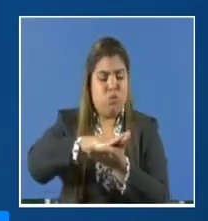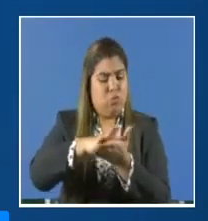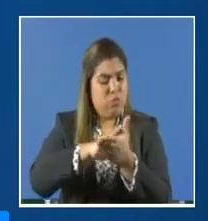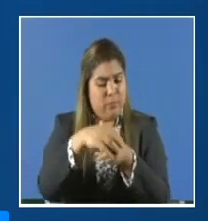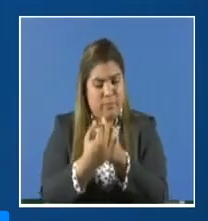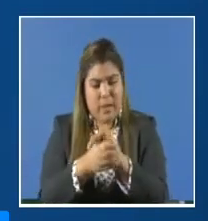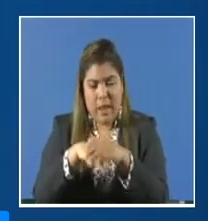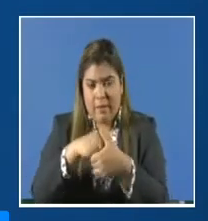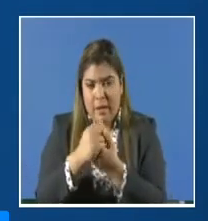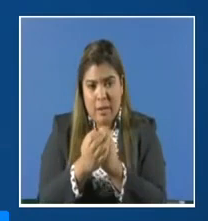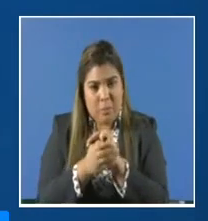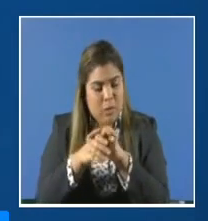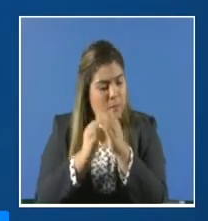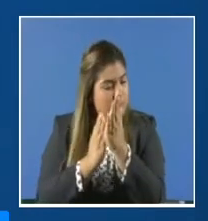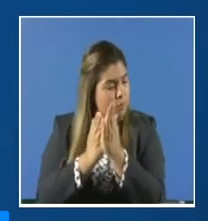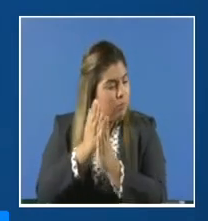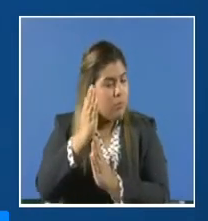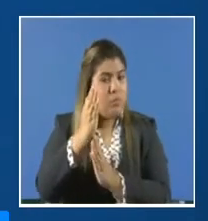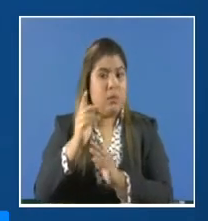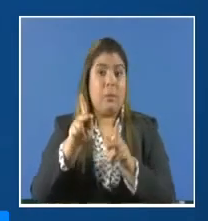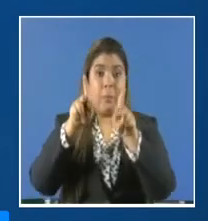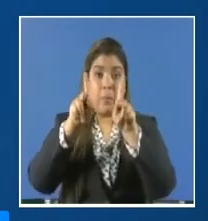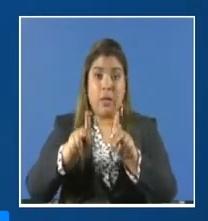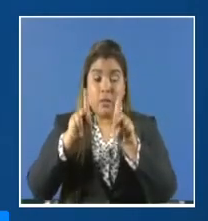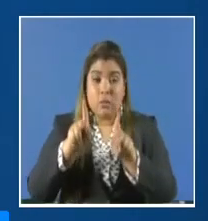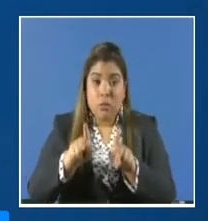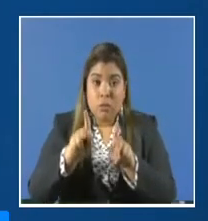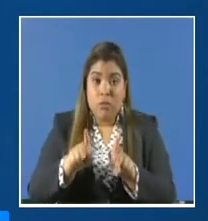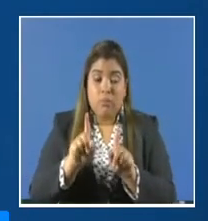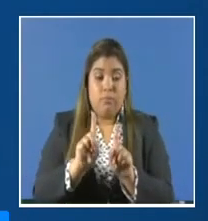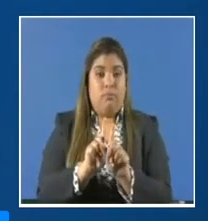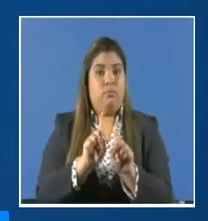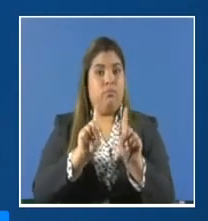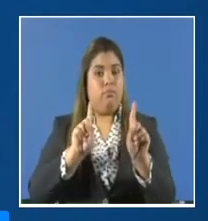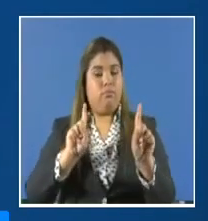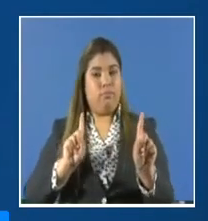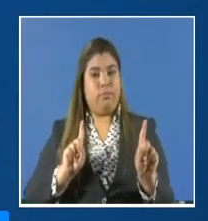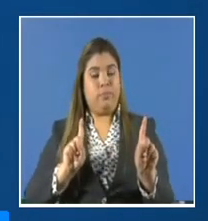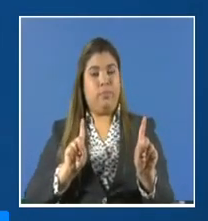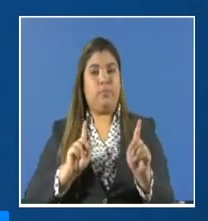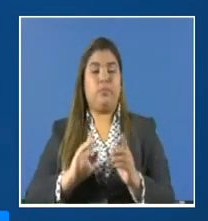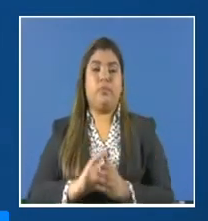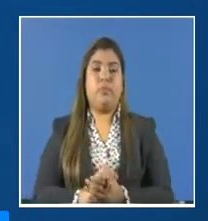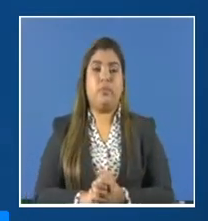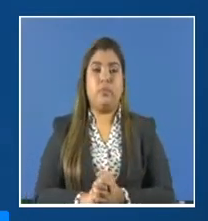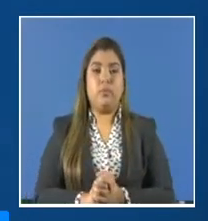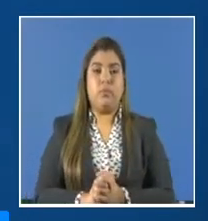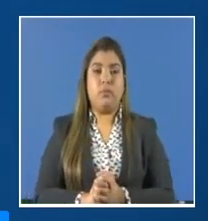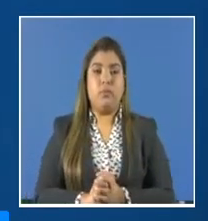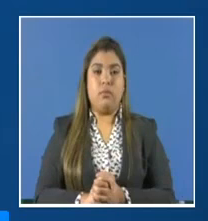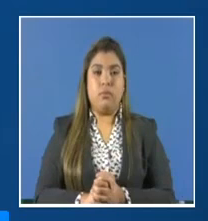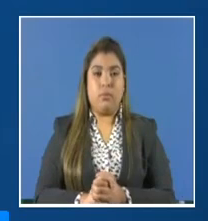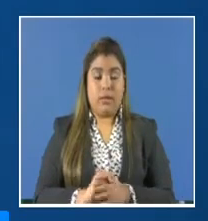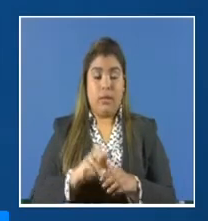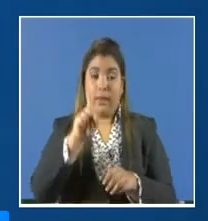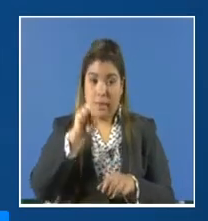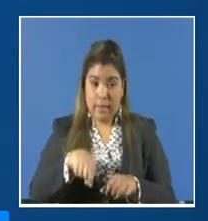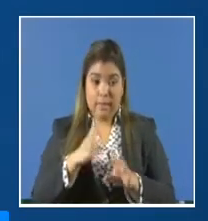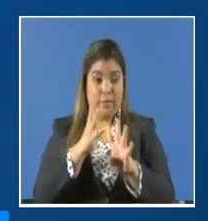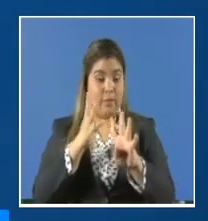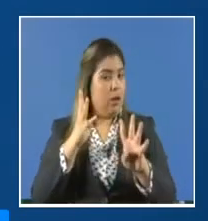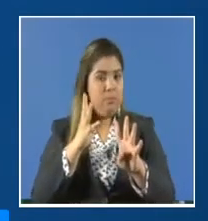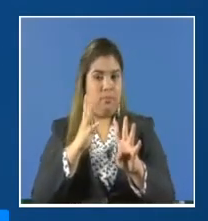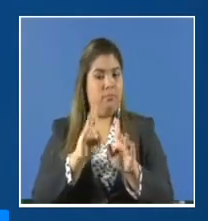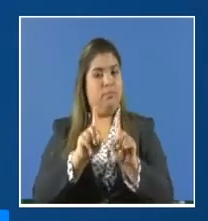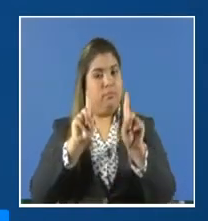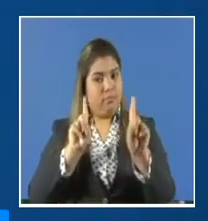y además evitar el contagio debidamente, previniendo el contagio a través del distanciamiento